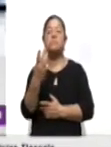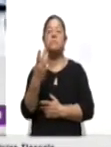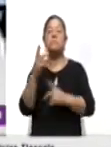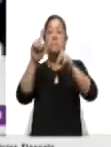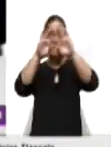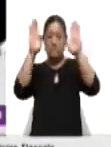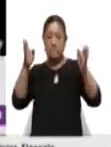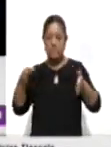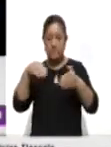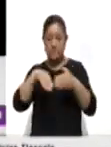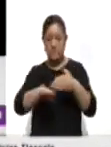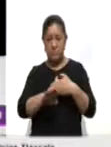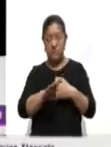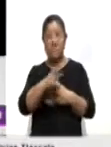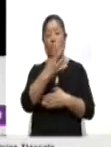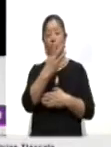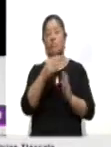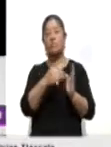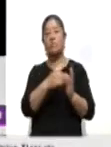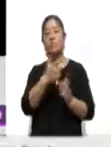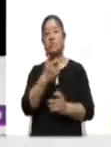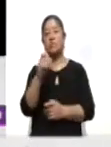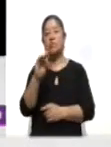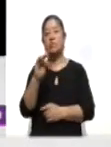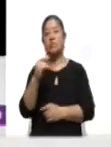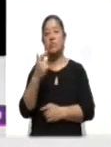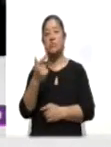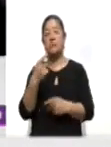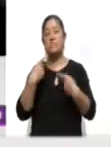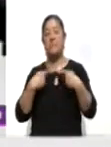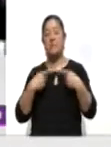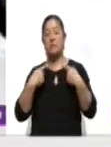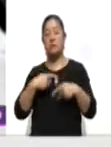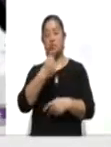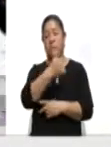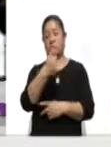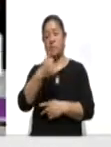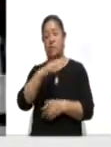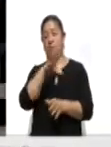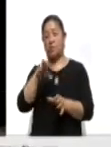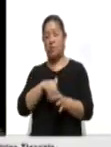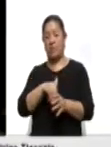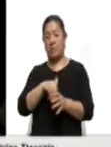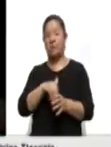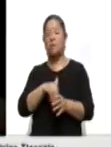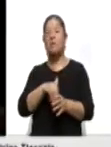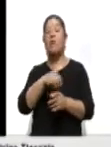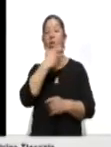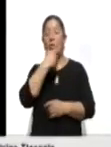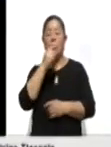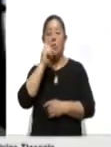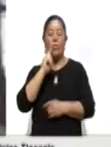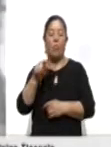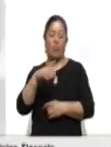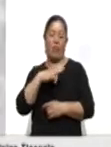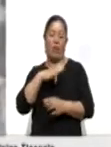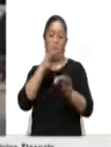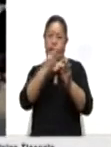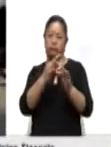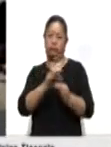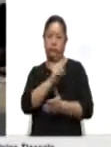con un total de 4.797 ciudadanos y ciudadanas que cumplen los requisitos de ley.